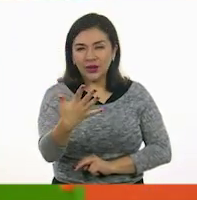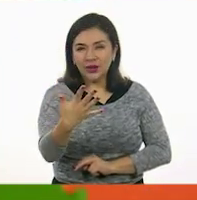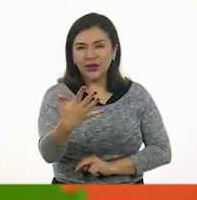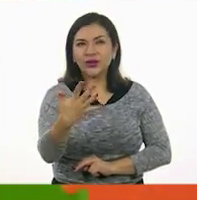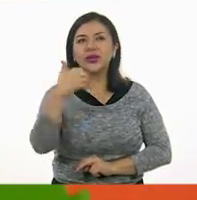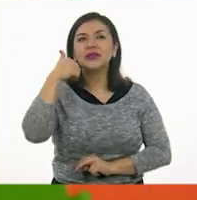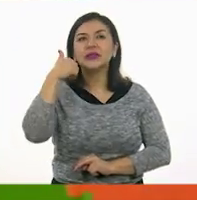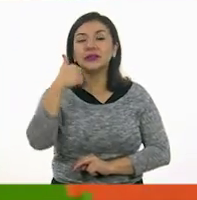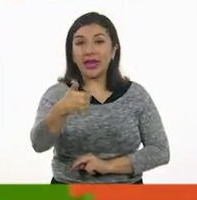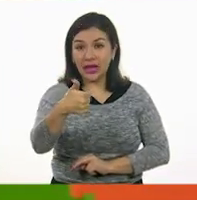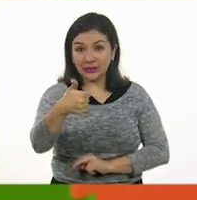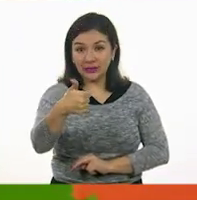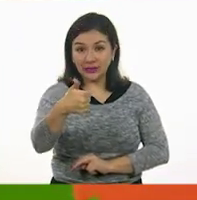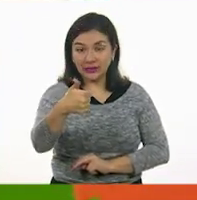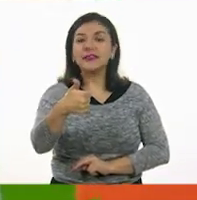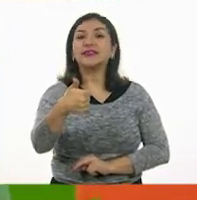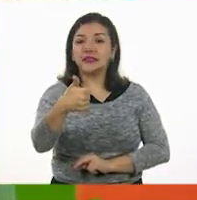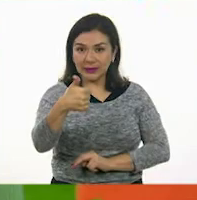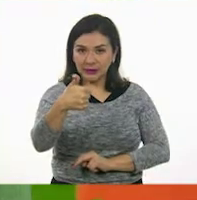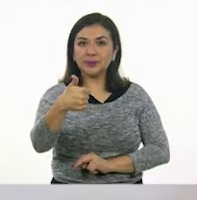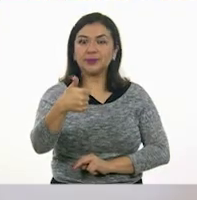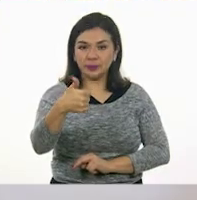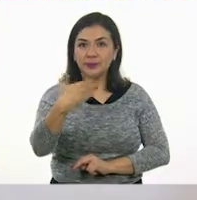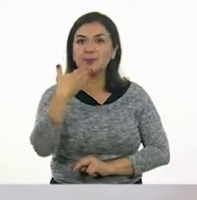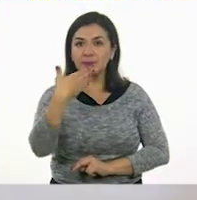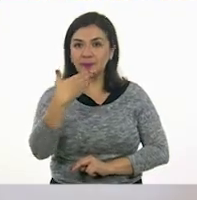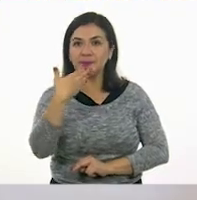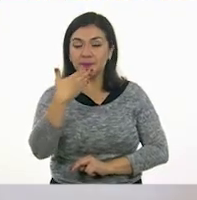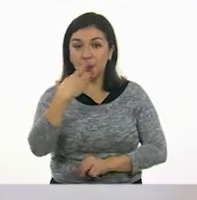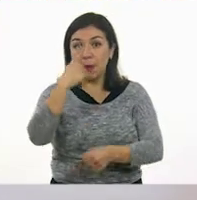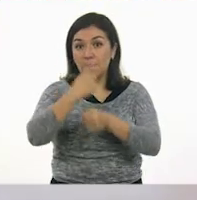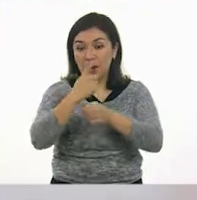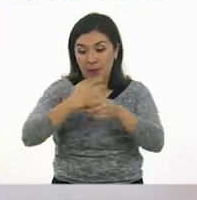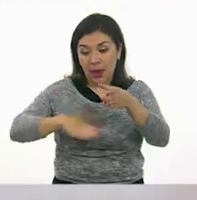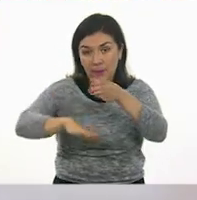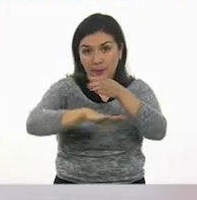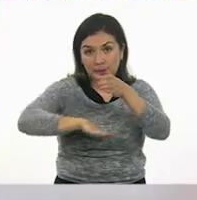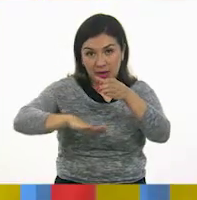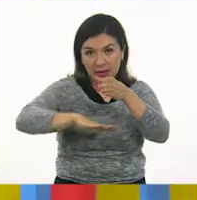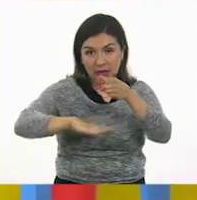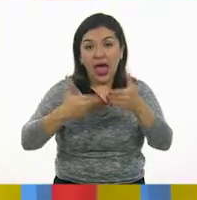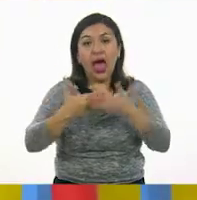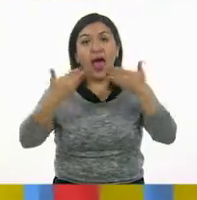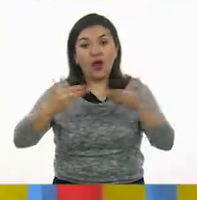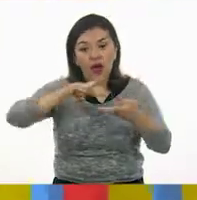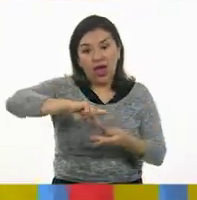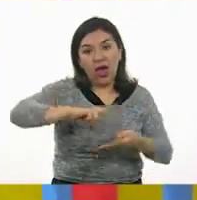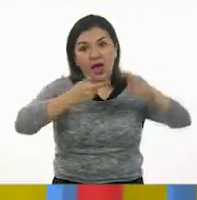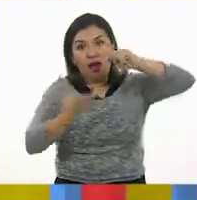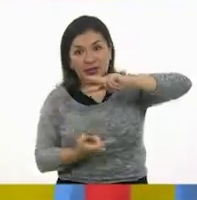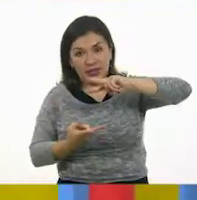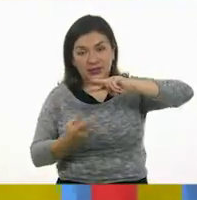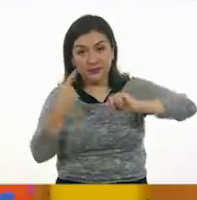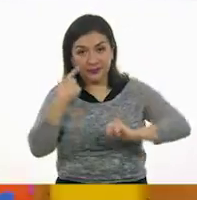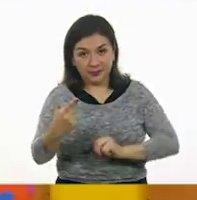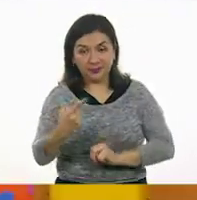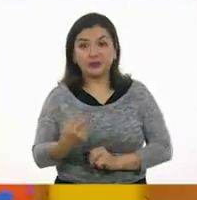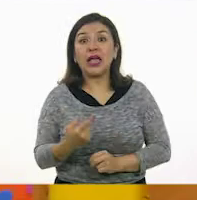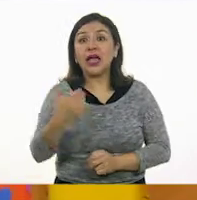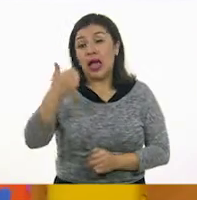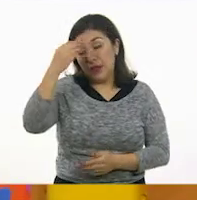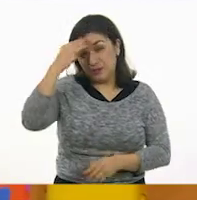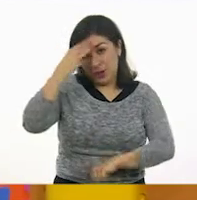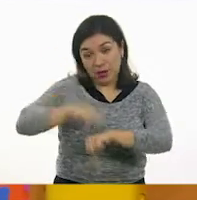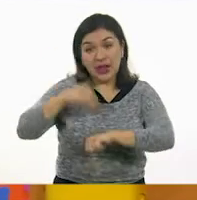cinco y seis. Perfecto. De la primera base. De la primera base, exactamente. Vamos a la siguiente base. Llevamos seis.